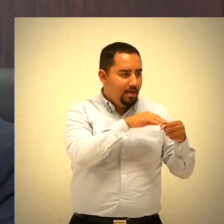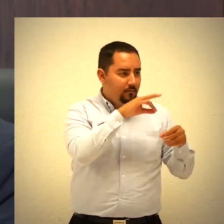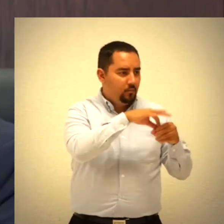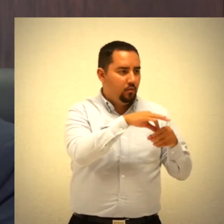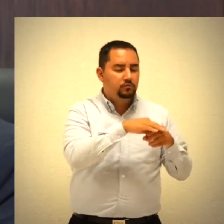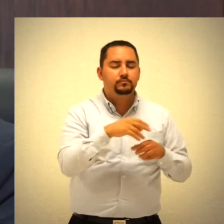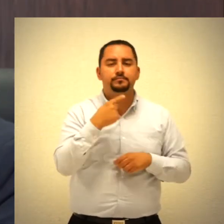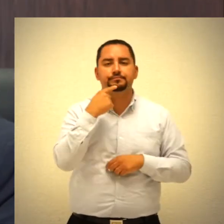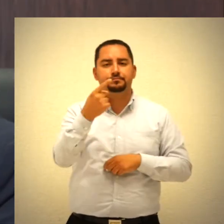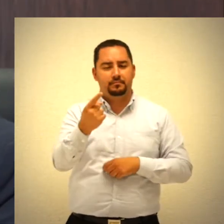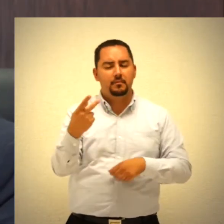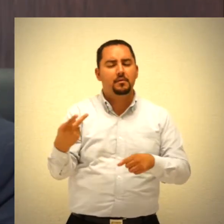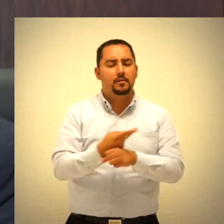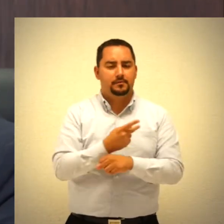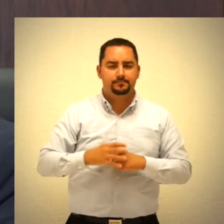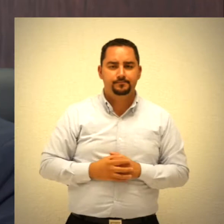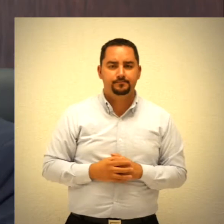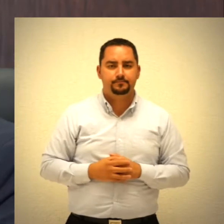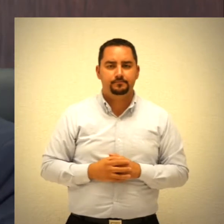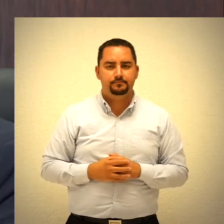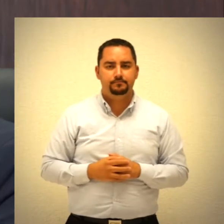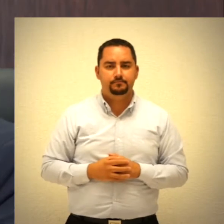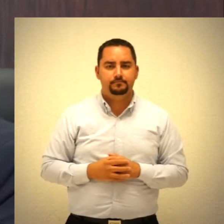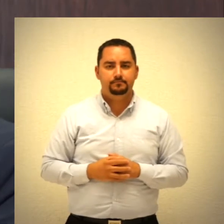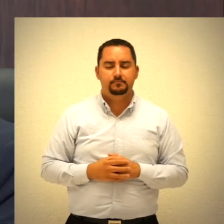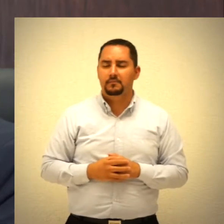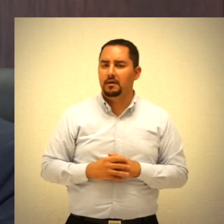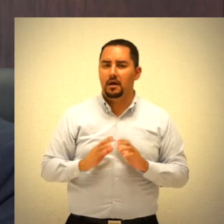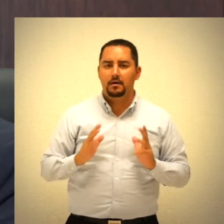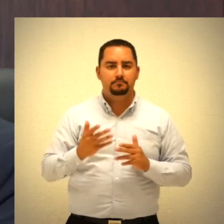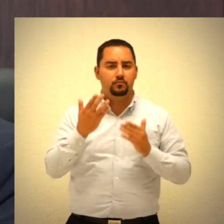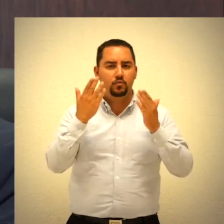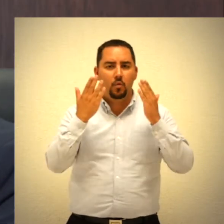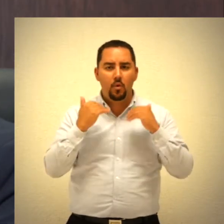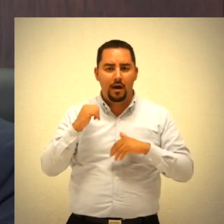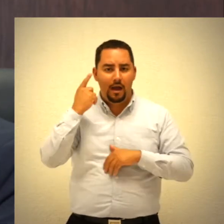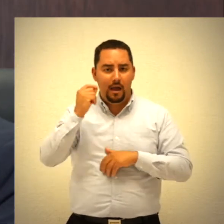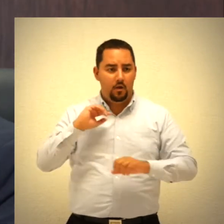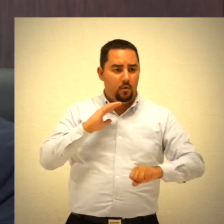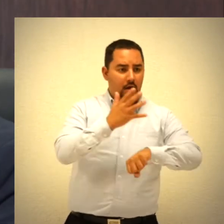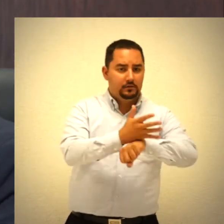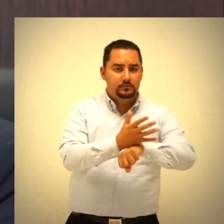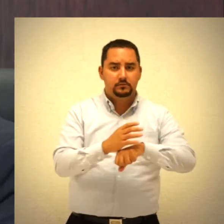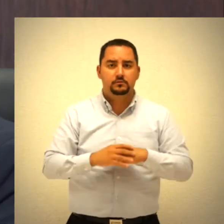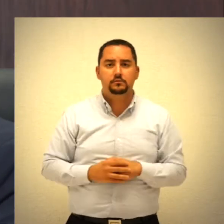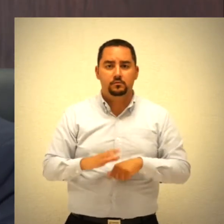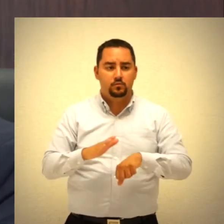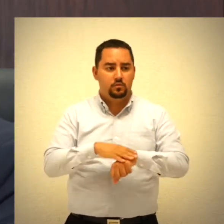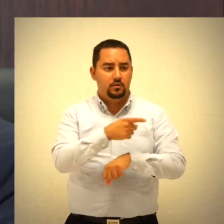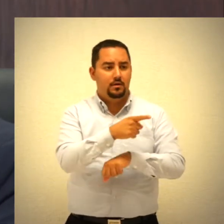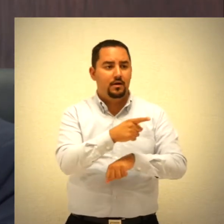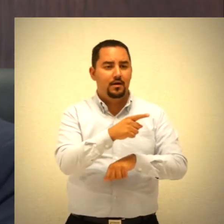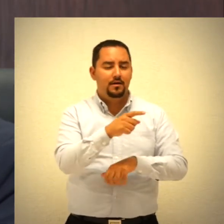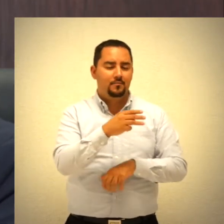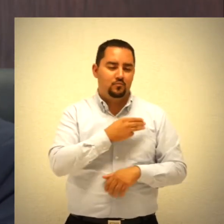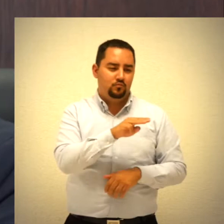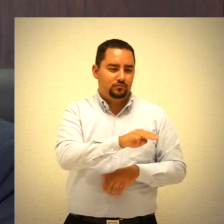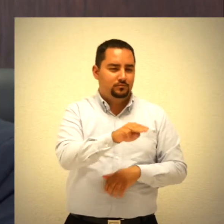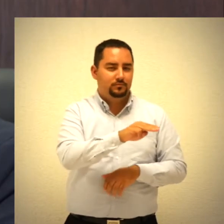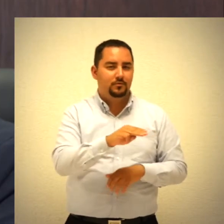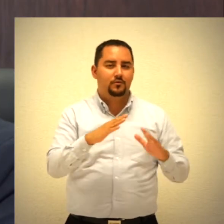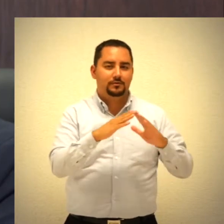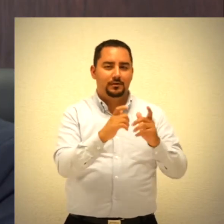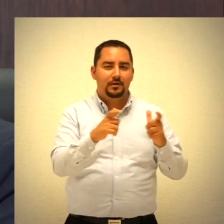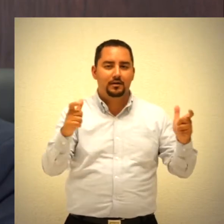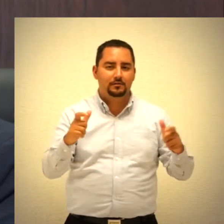determina lo siguiente. Único, se declaran inexistentes las infracciones atribuidas al Ayuntamiento de Casas Grandes, por